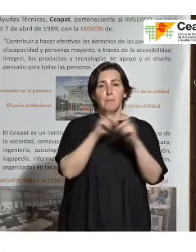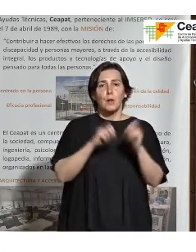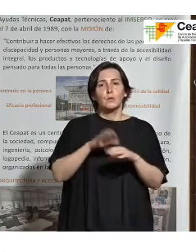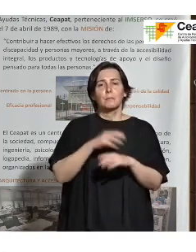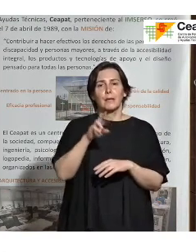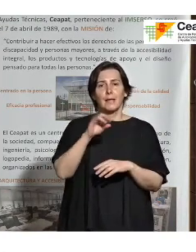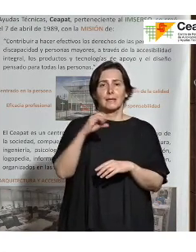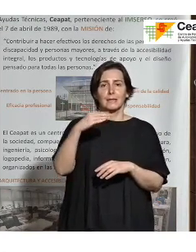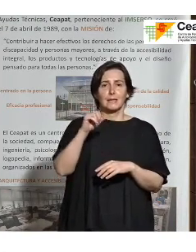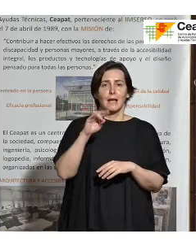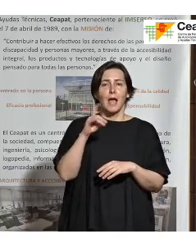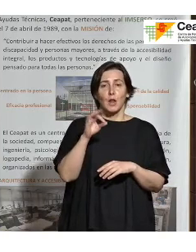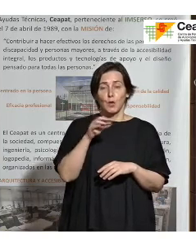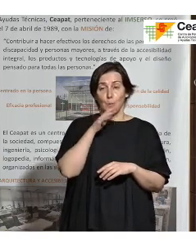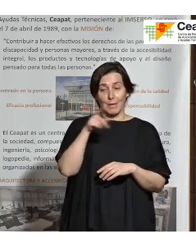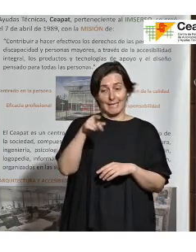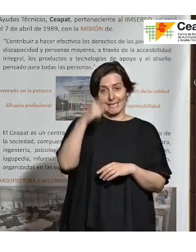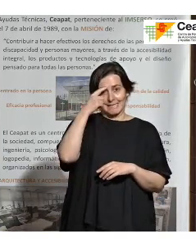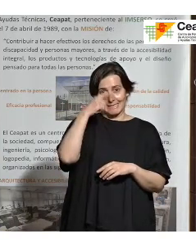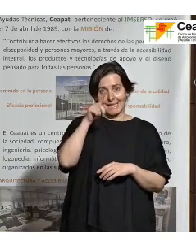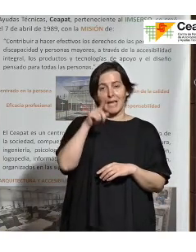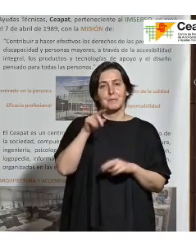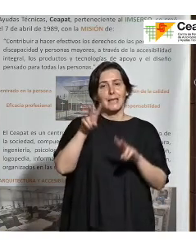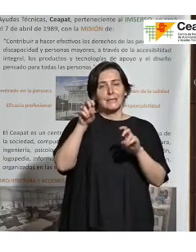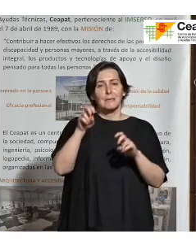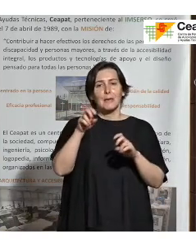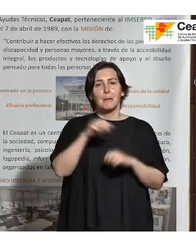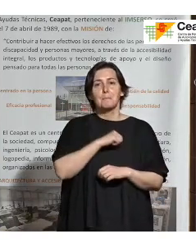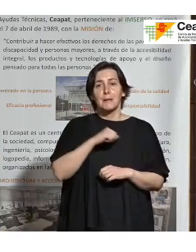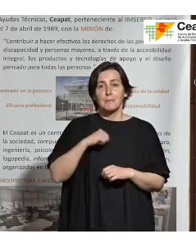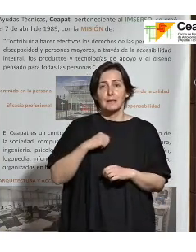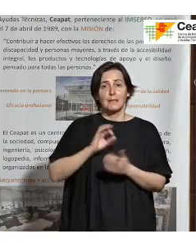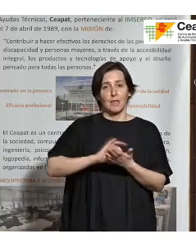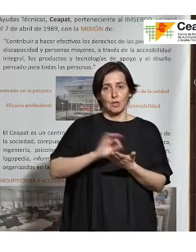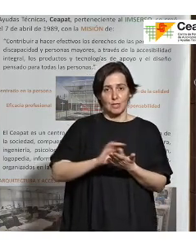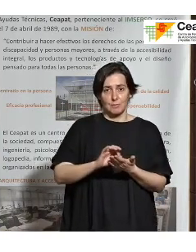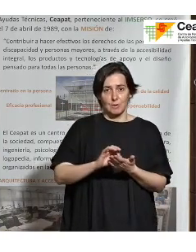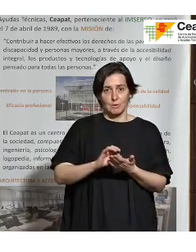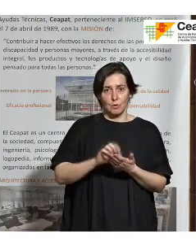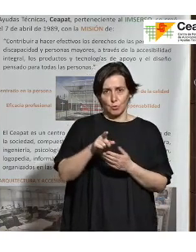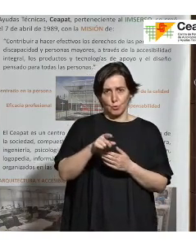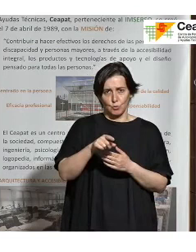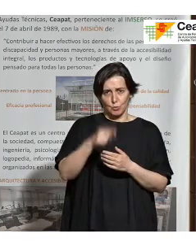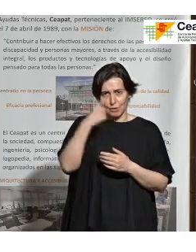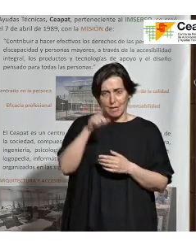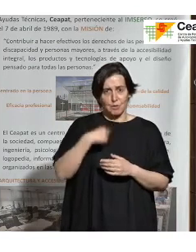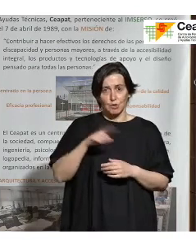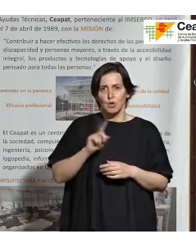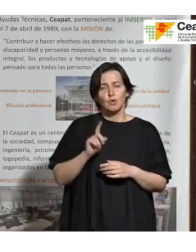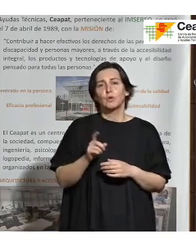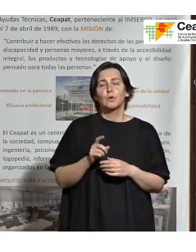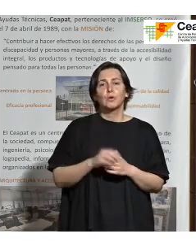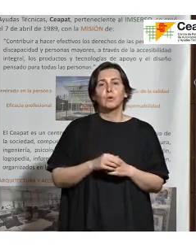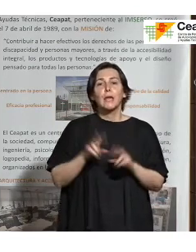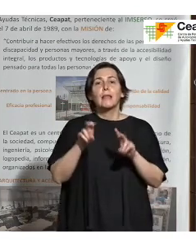porque él debe saber muy bien de qué habla cuando habla de climatización del servicio, pero yo no. Cuando